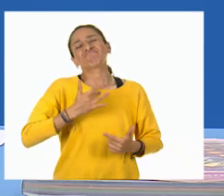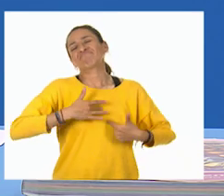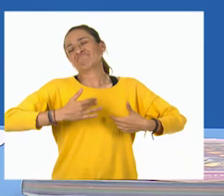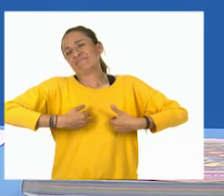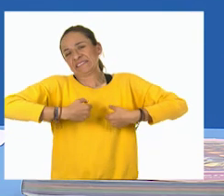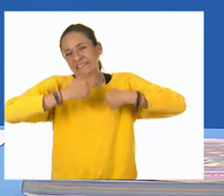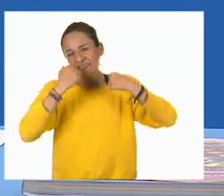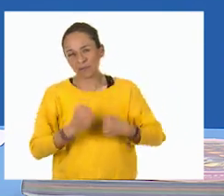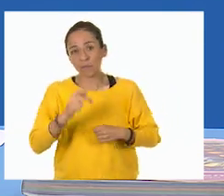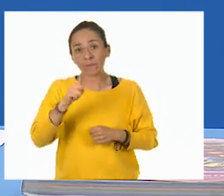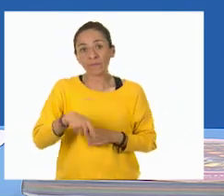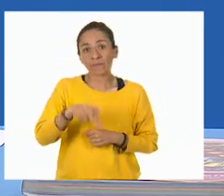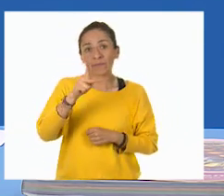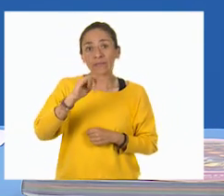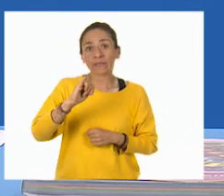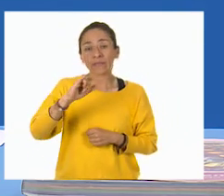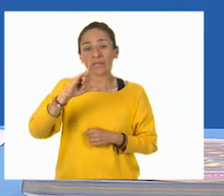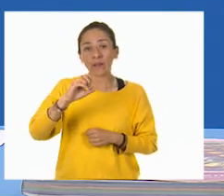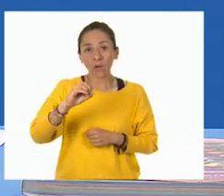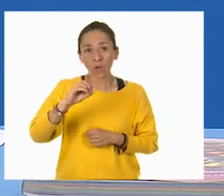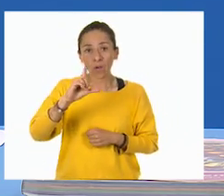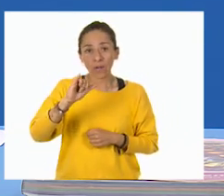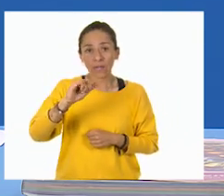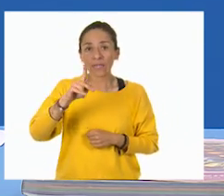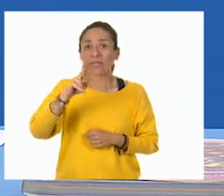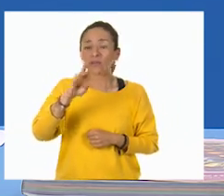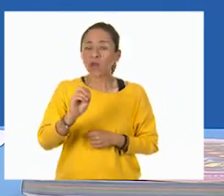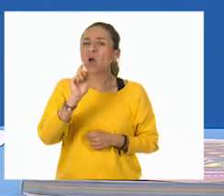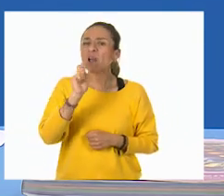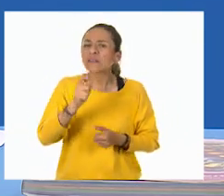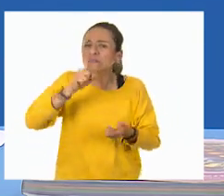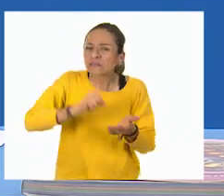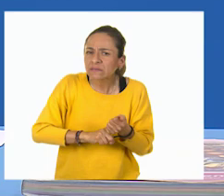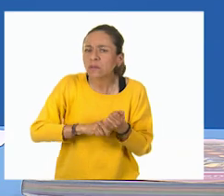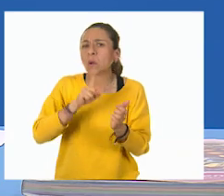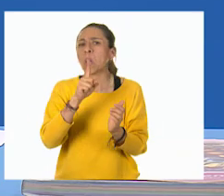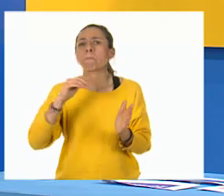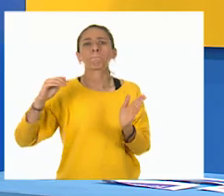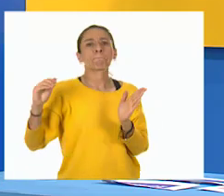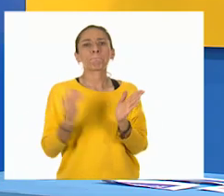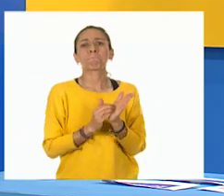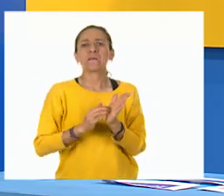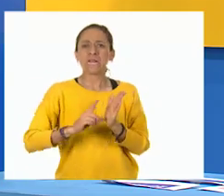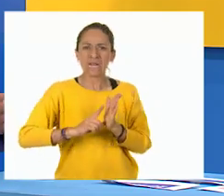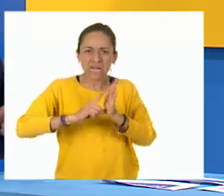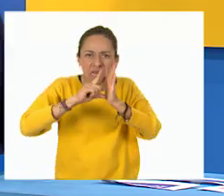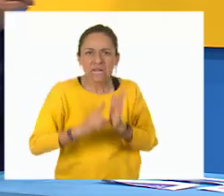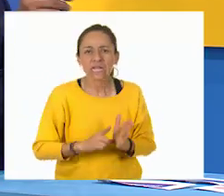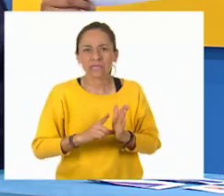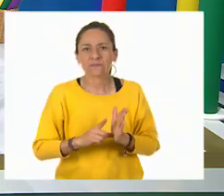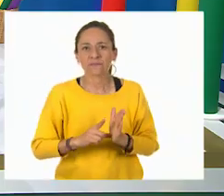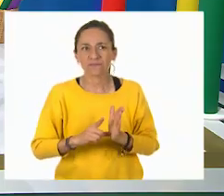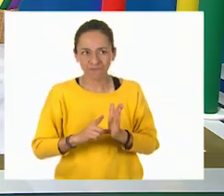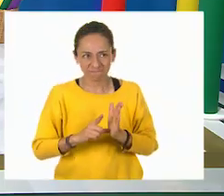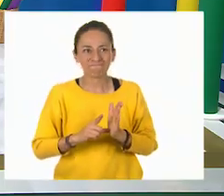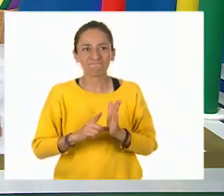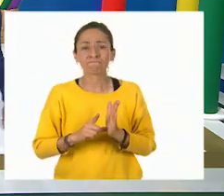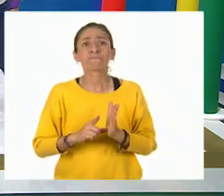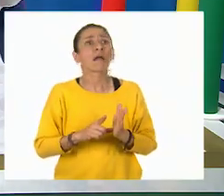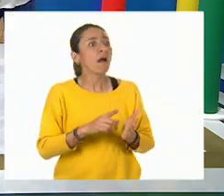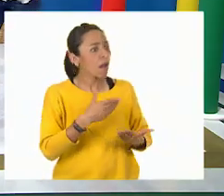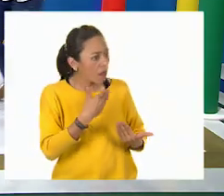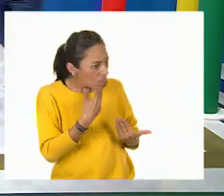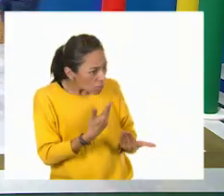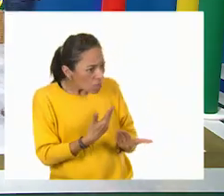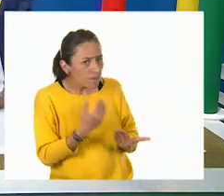un kilolitro es igual a mil litros. Muy bien, Luis. Eso es muy bien. ¿Me ayudas, favor, Jenny, a pegarla?